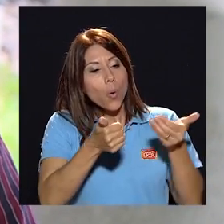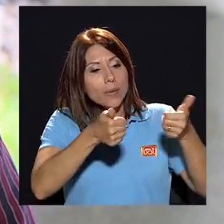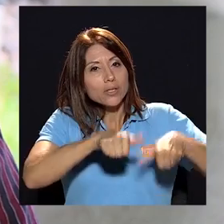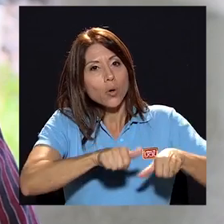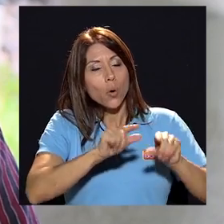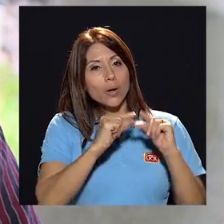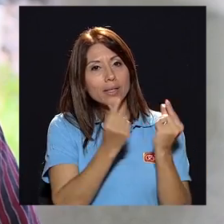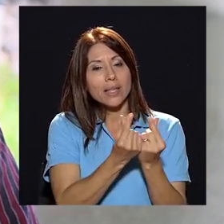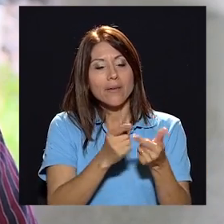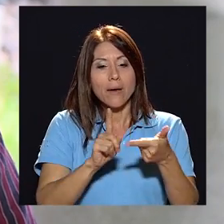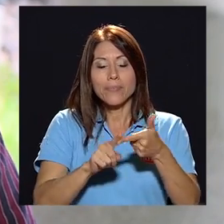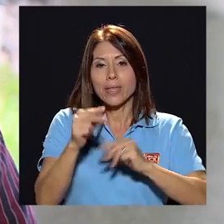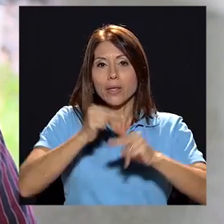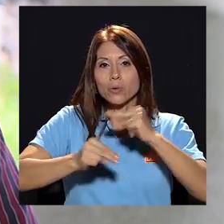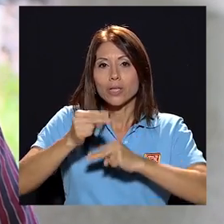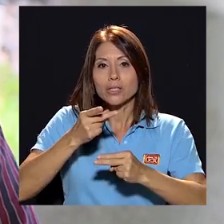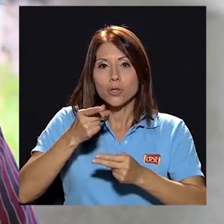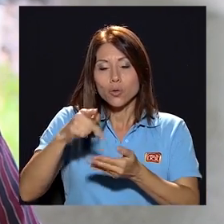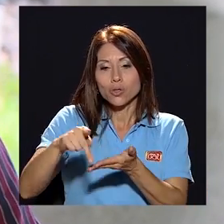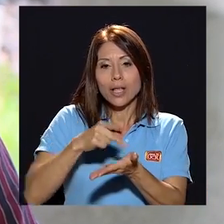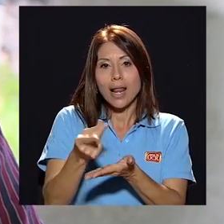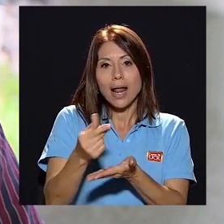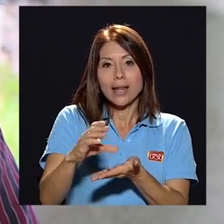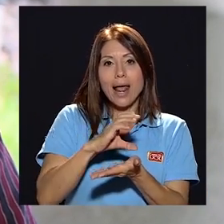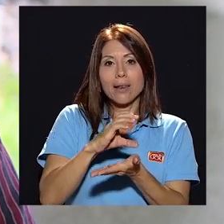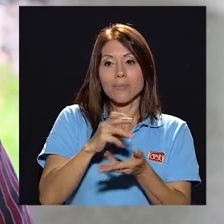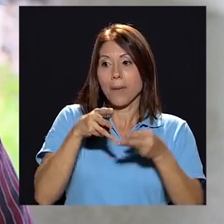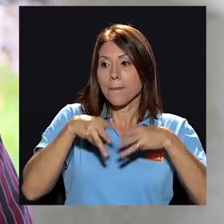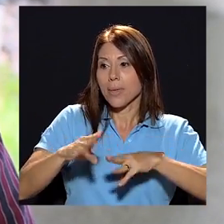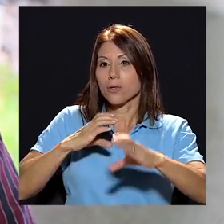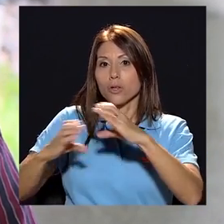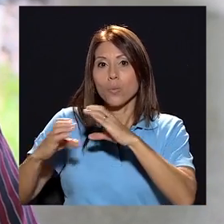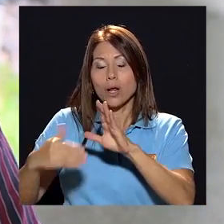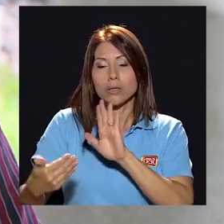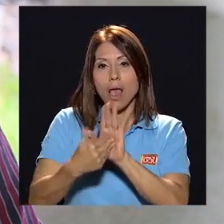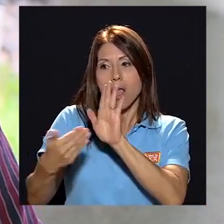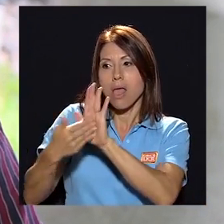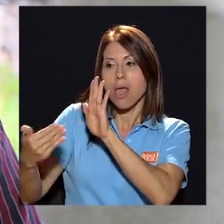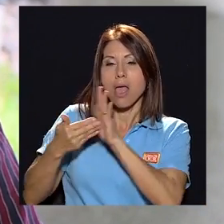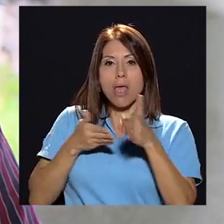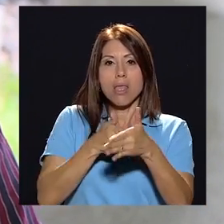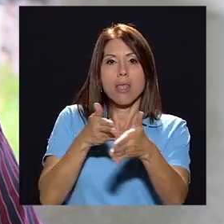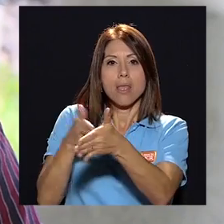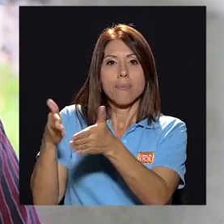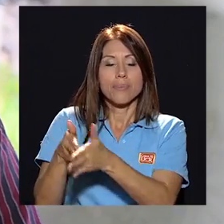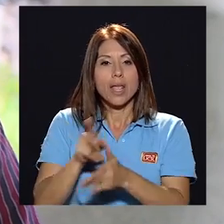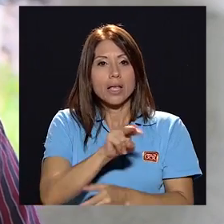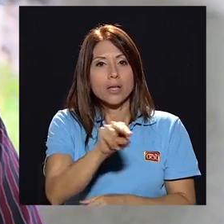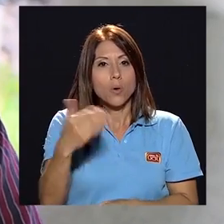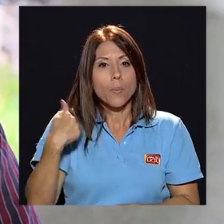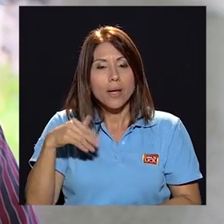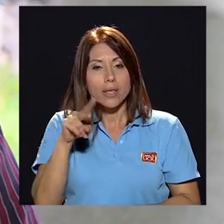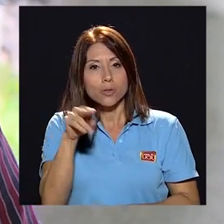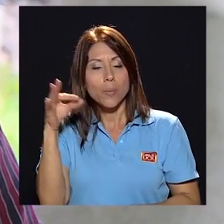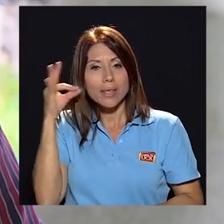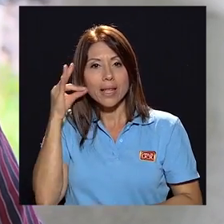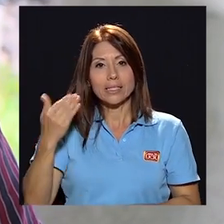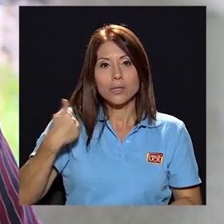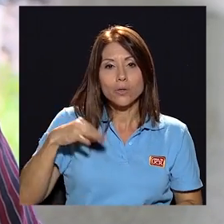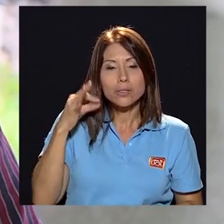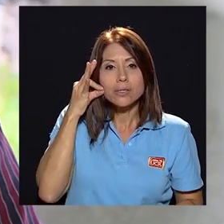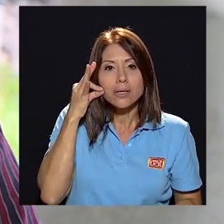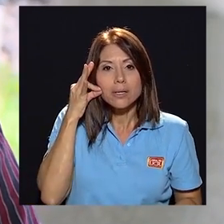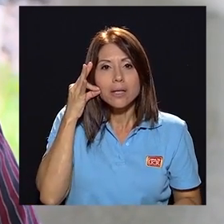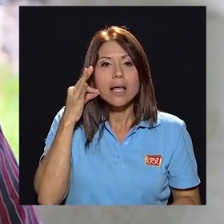negociación salarial tenemos ataque de los medios señores y señoras compañeros les